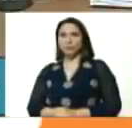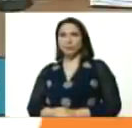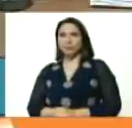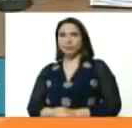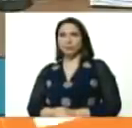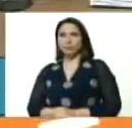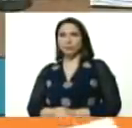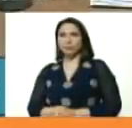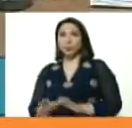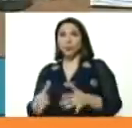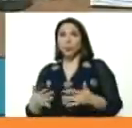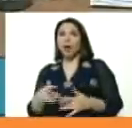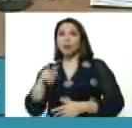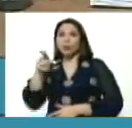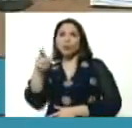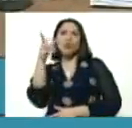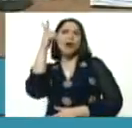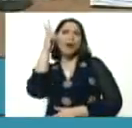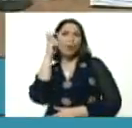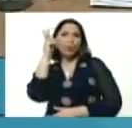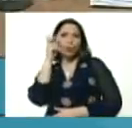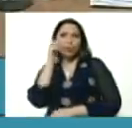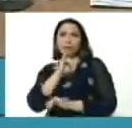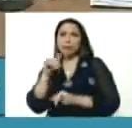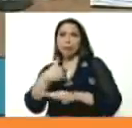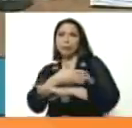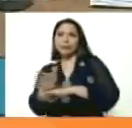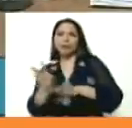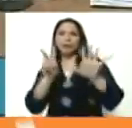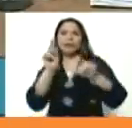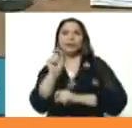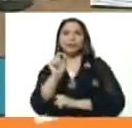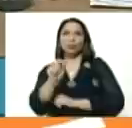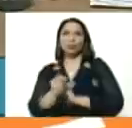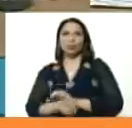O sea, que cuando tú me escuchas, ya han pasado 7 segundos.